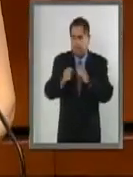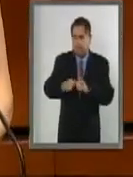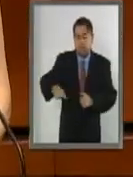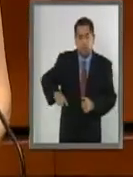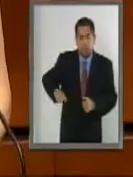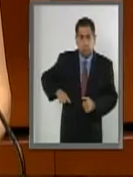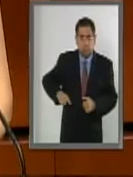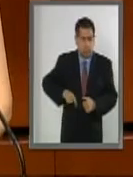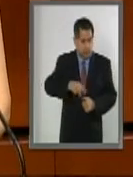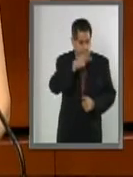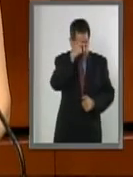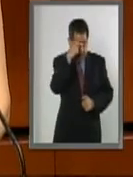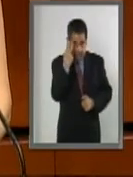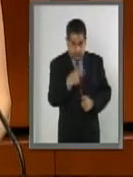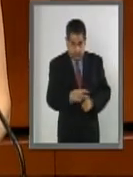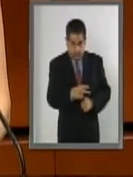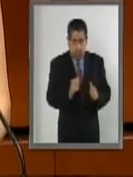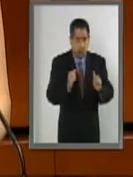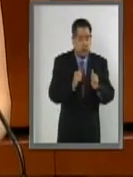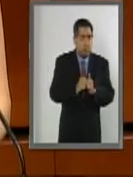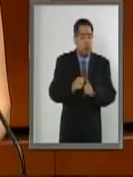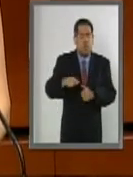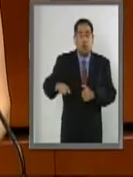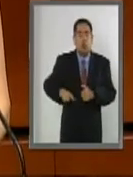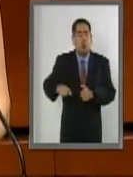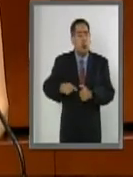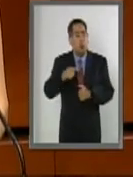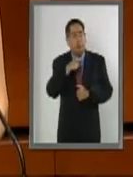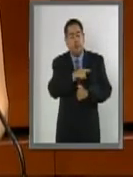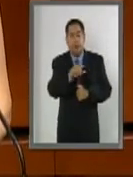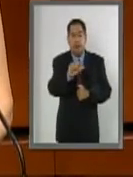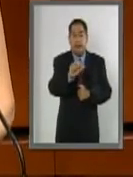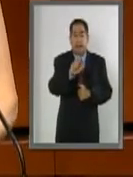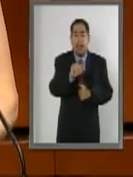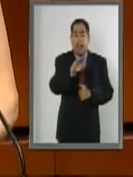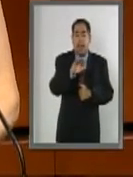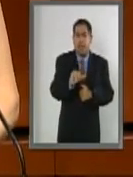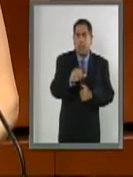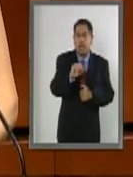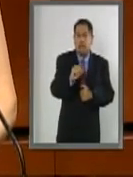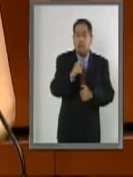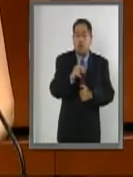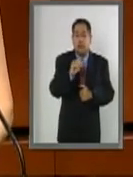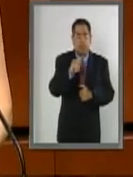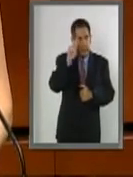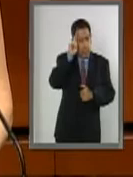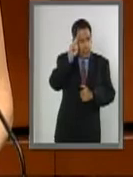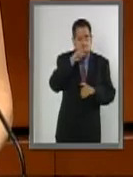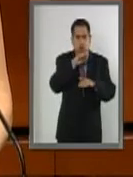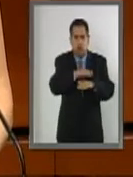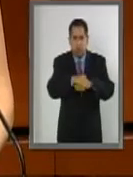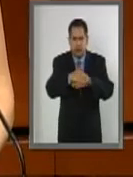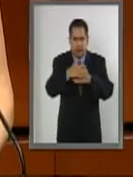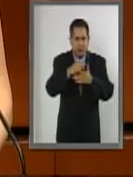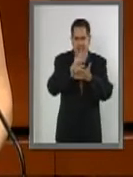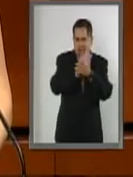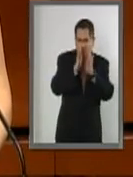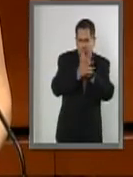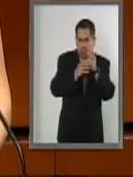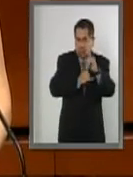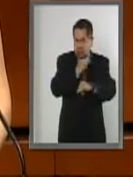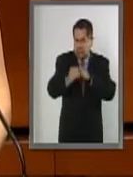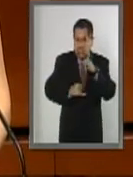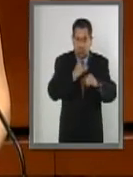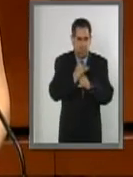de los Estados Unidos Mexicanos y el gobierno del Reino de Arabia Saudita en materia de combate a la delincuencia transnacional y del